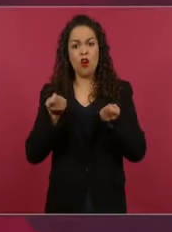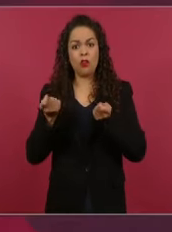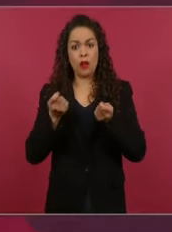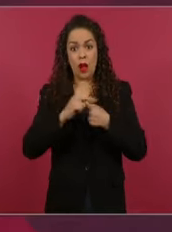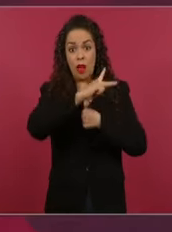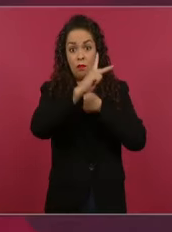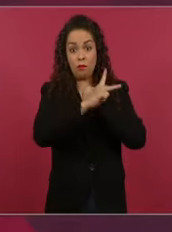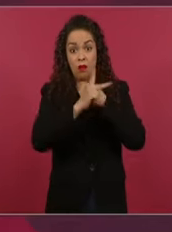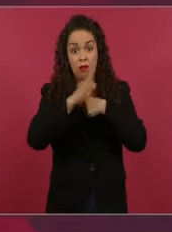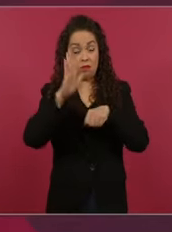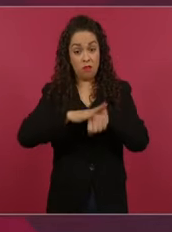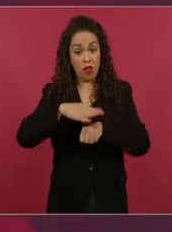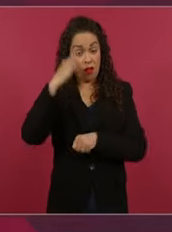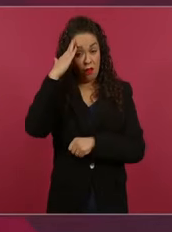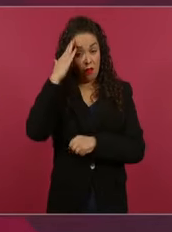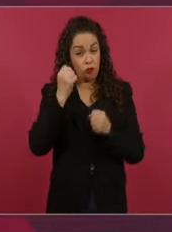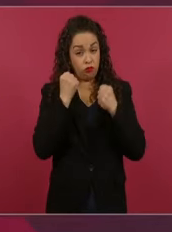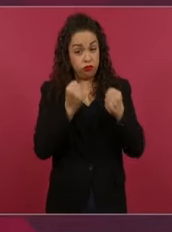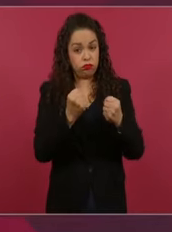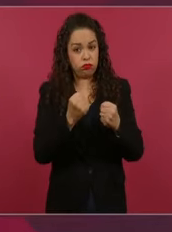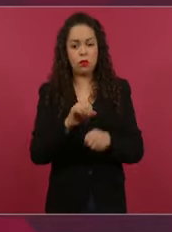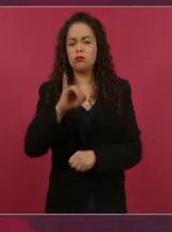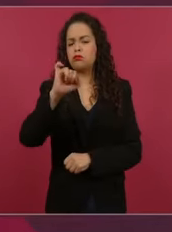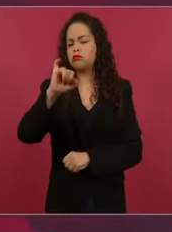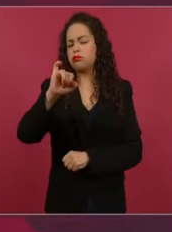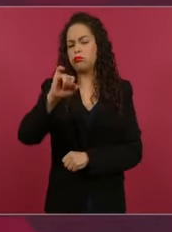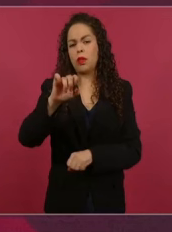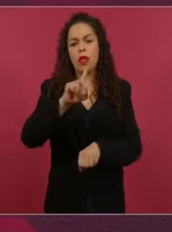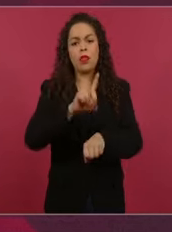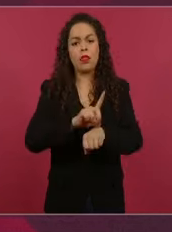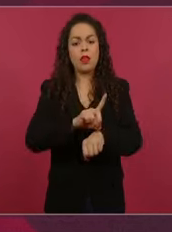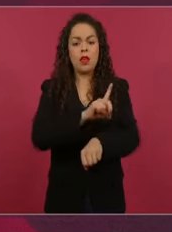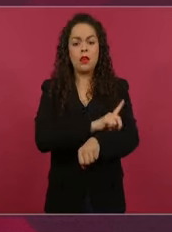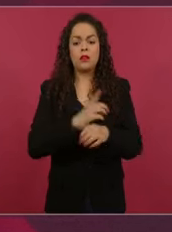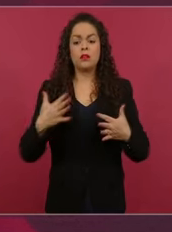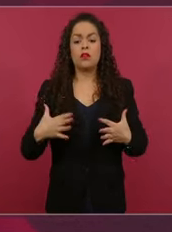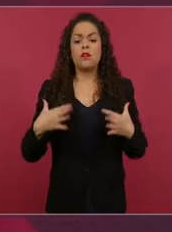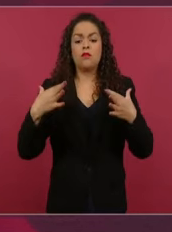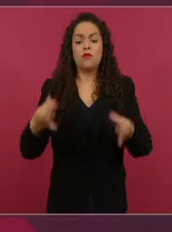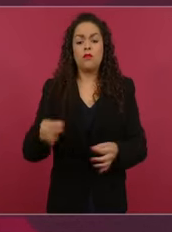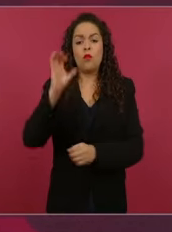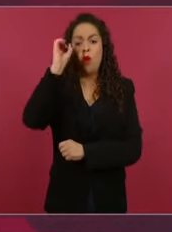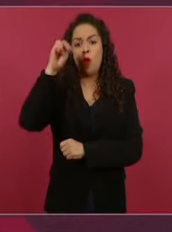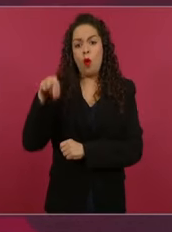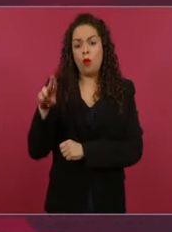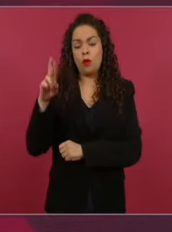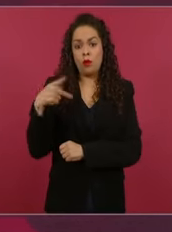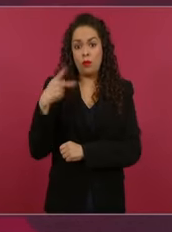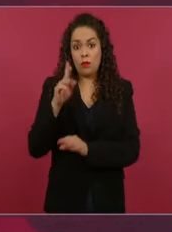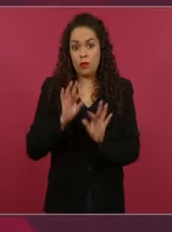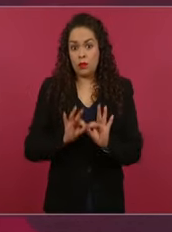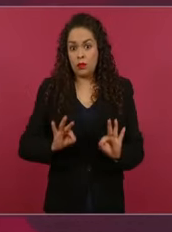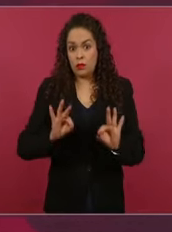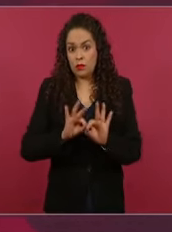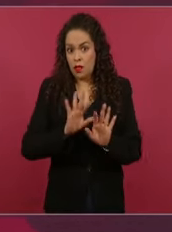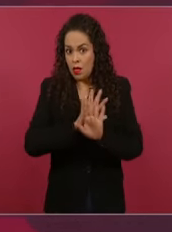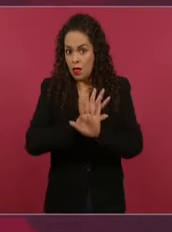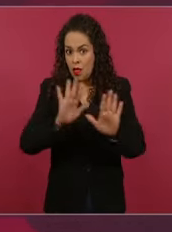tiempo, desde que se fundó la ONU, pero eso tiene que cambiar. Ya es